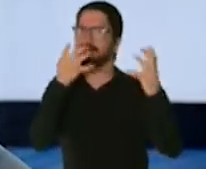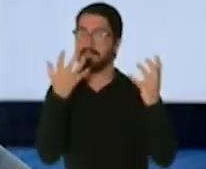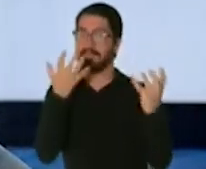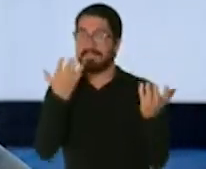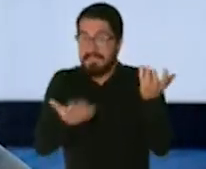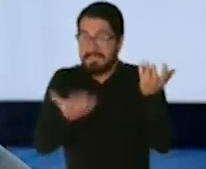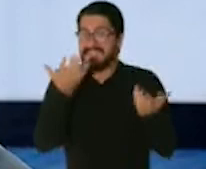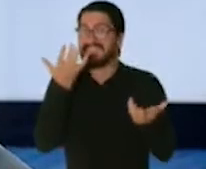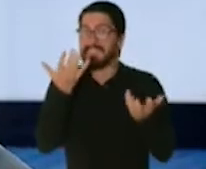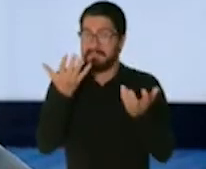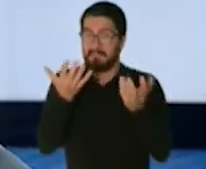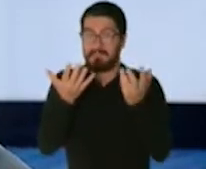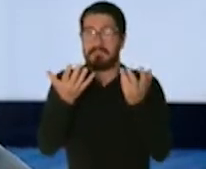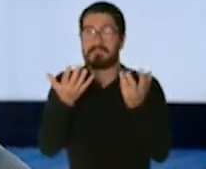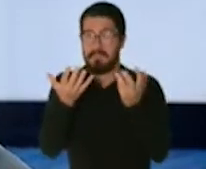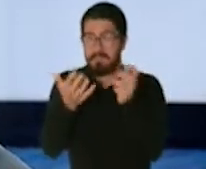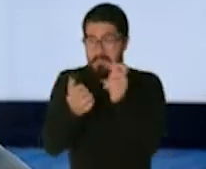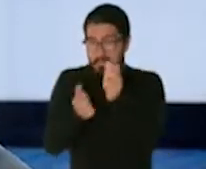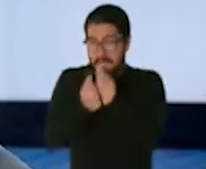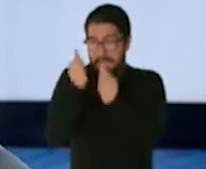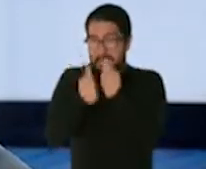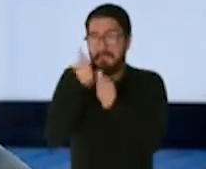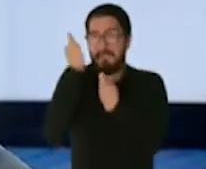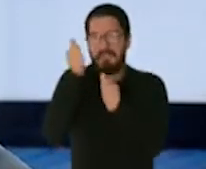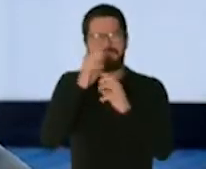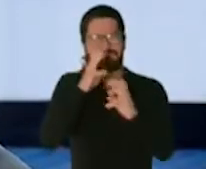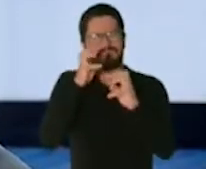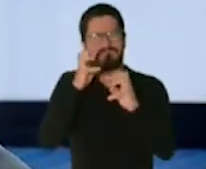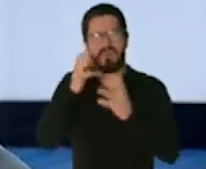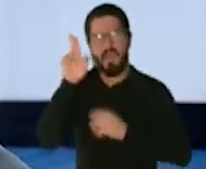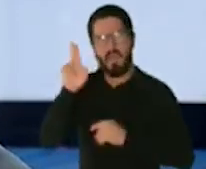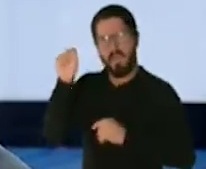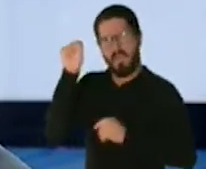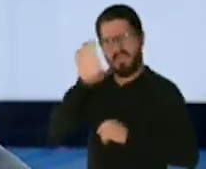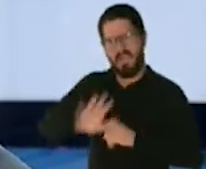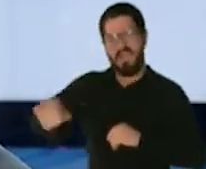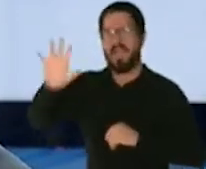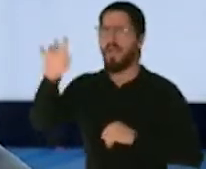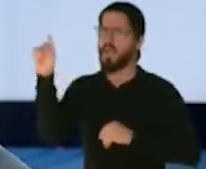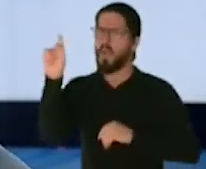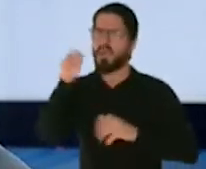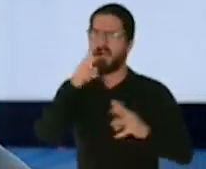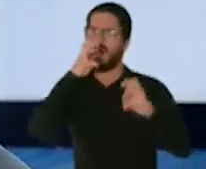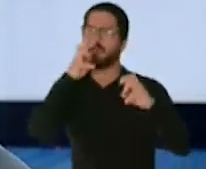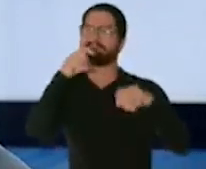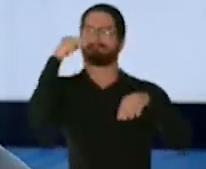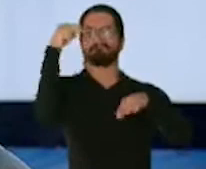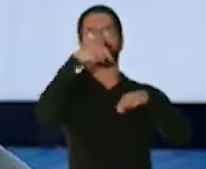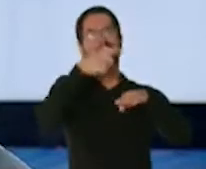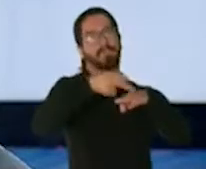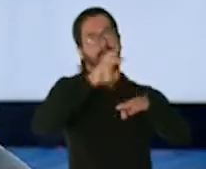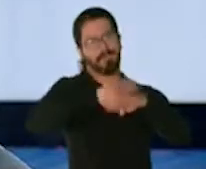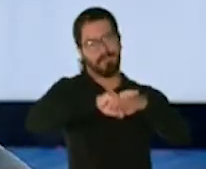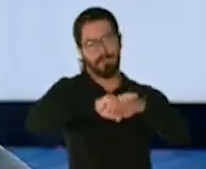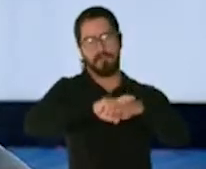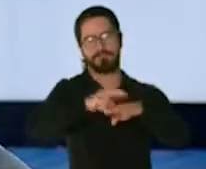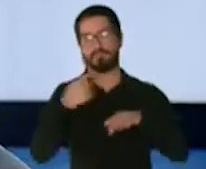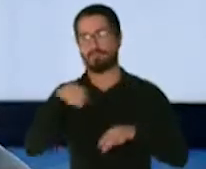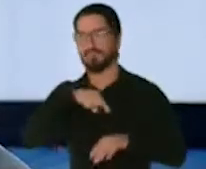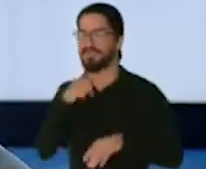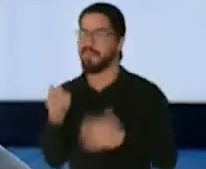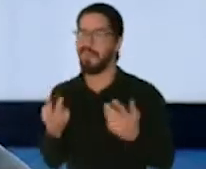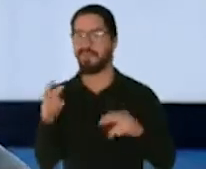estrictas en la, o de las más estrictas en toda la nación americana. Es fácil criticar desde la grada, pero